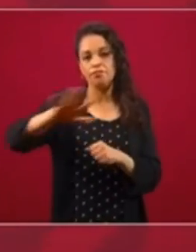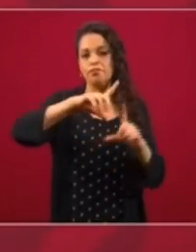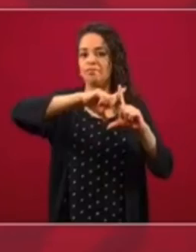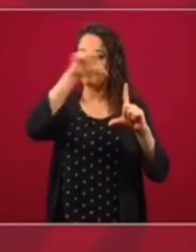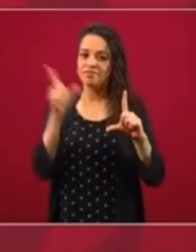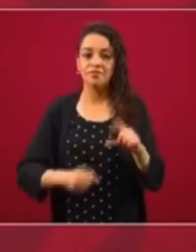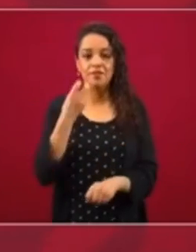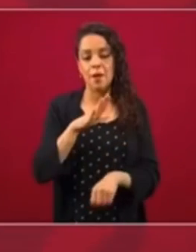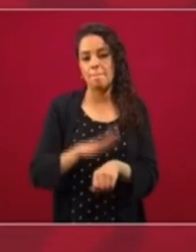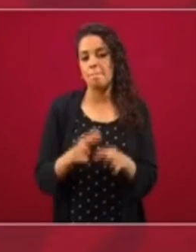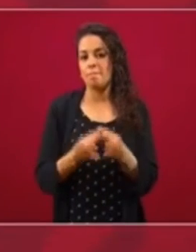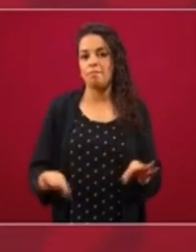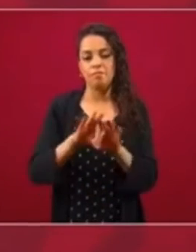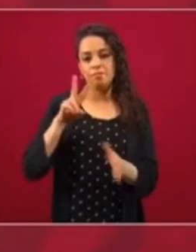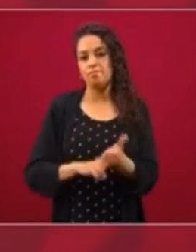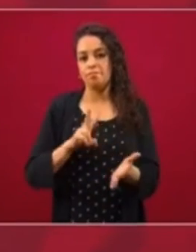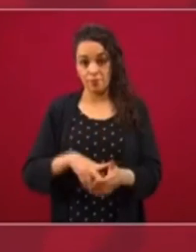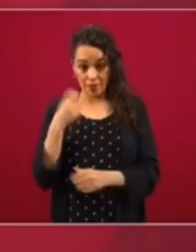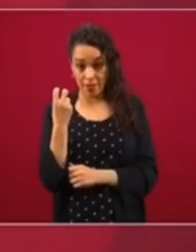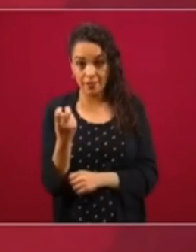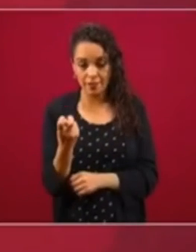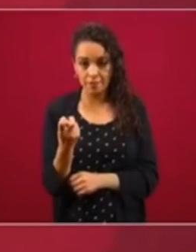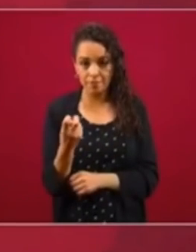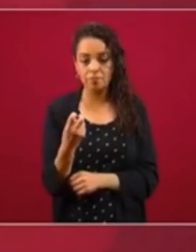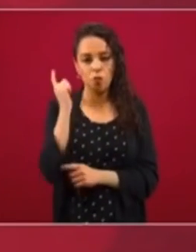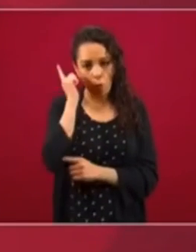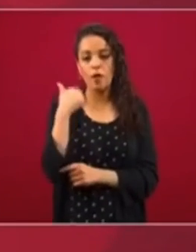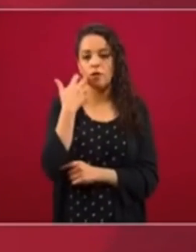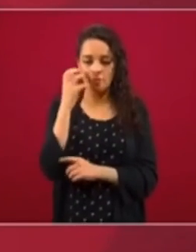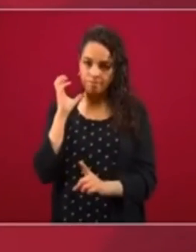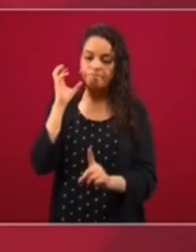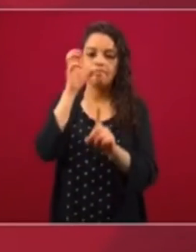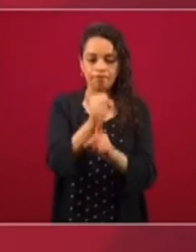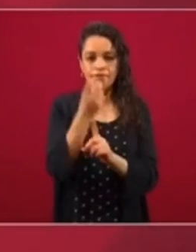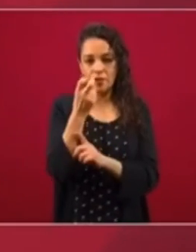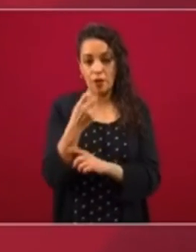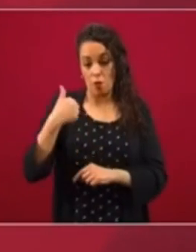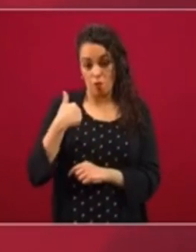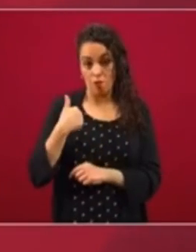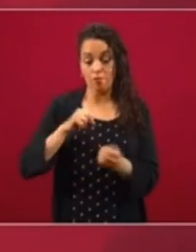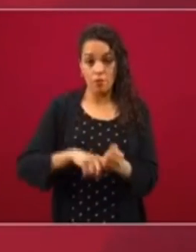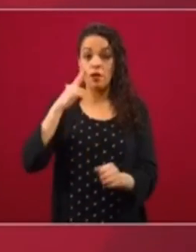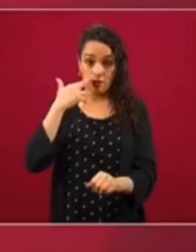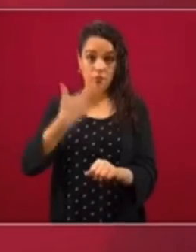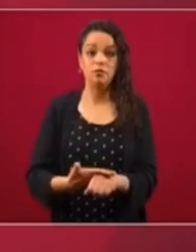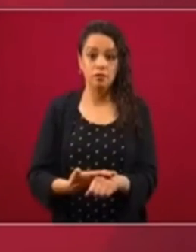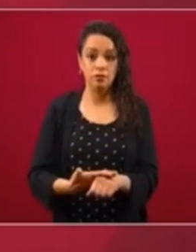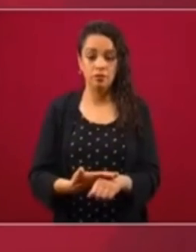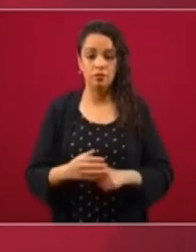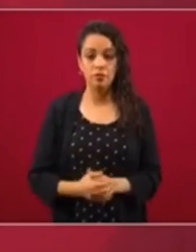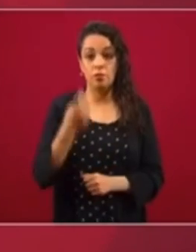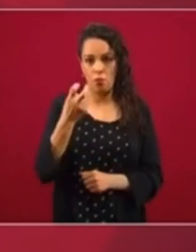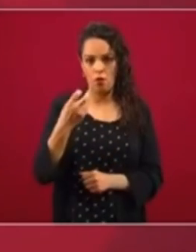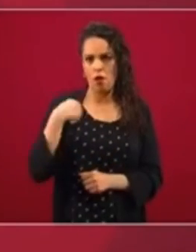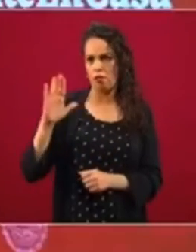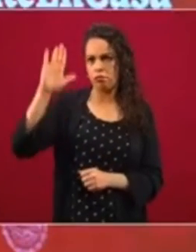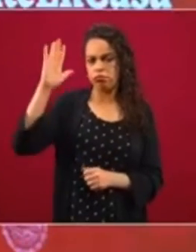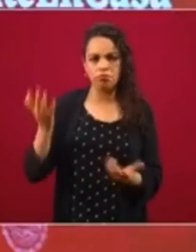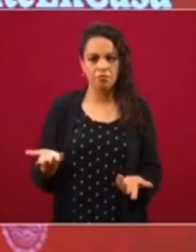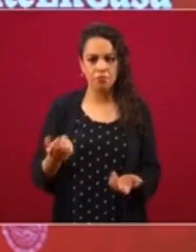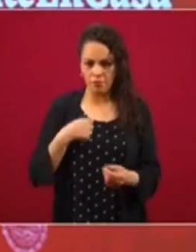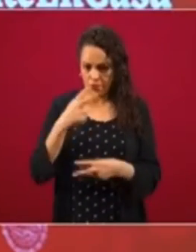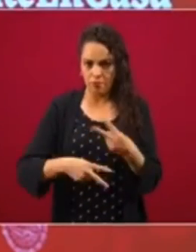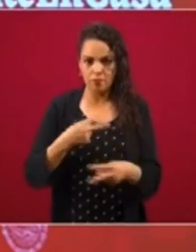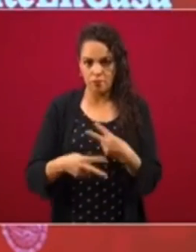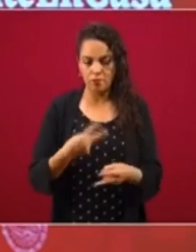Y ese es el propósito del gobierno. Esa mi responsabilidad. Por eso proponete que voy a hacer